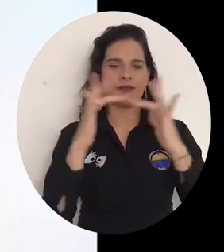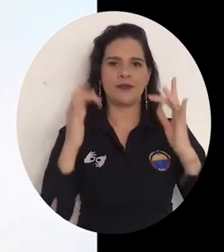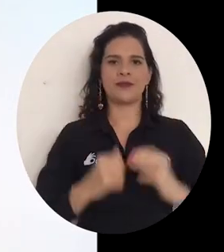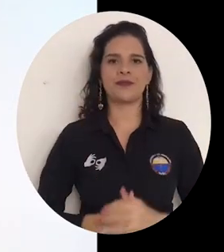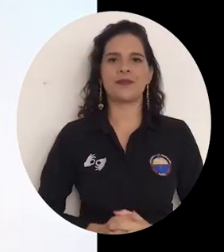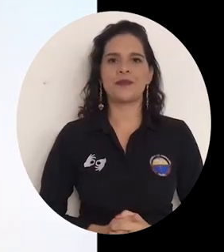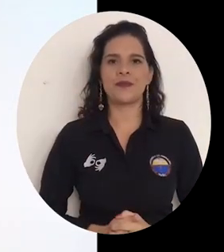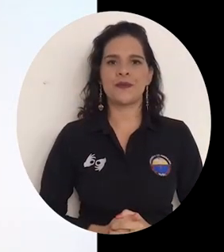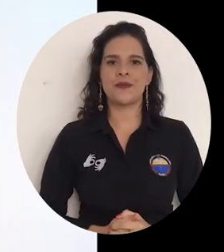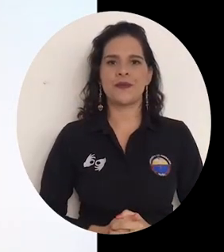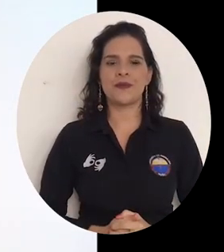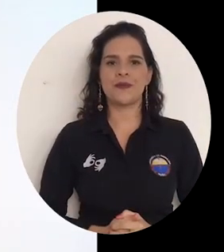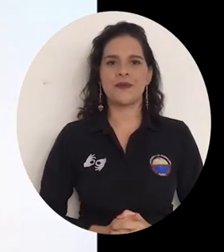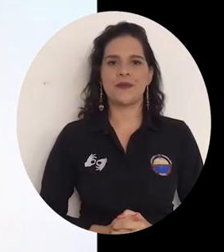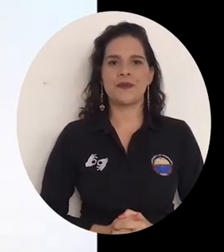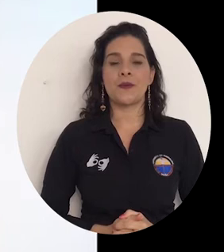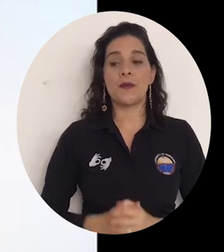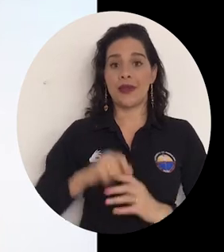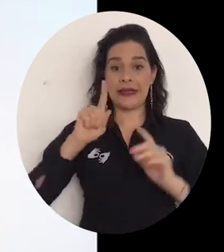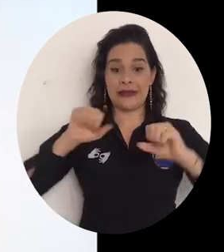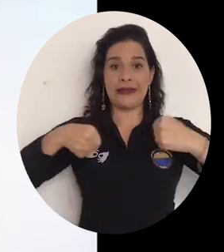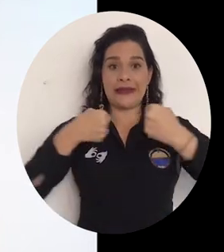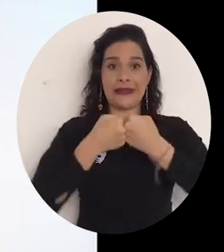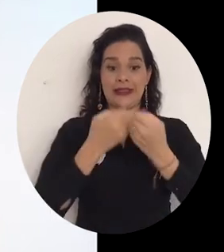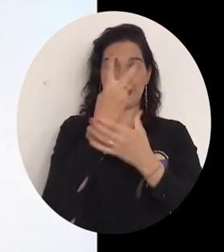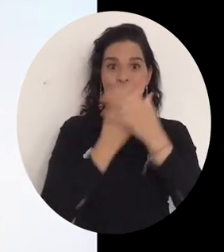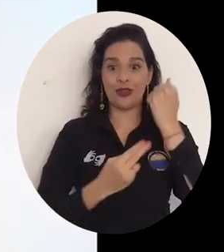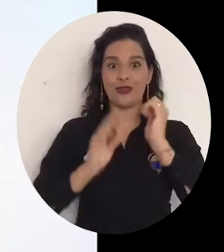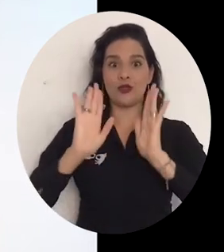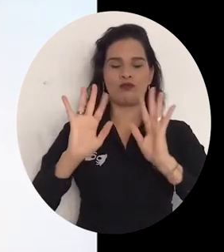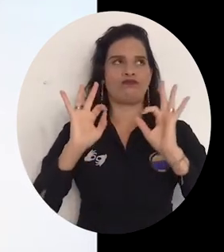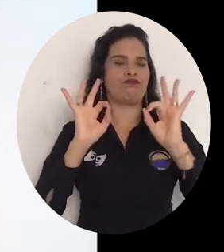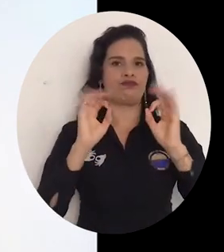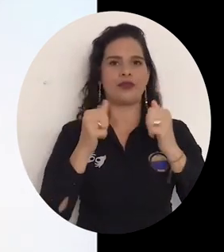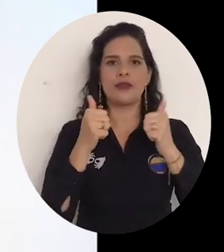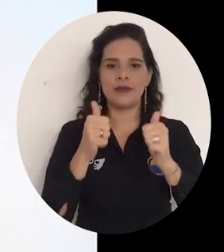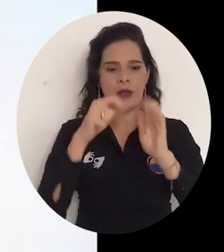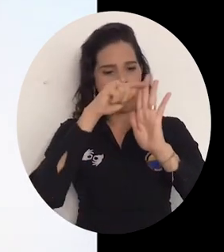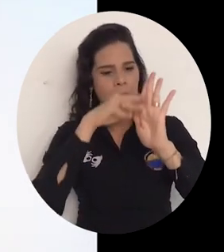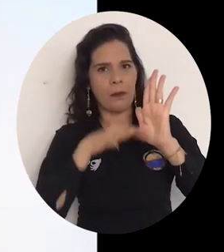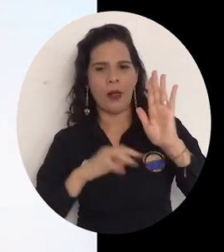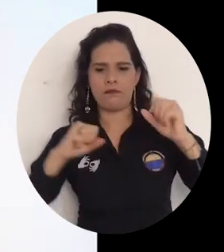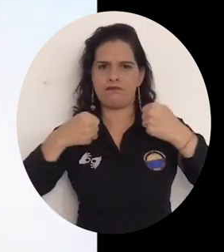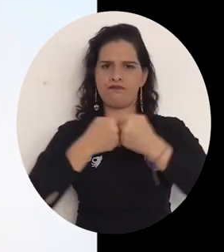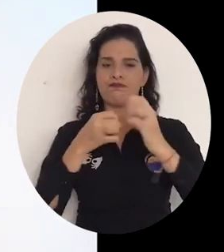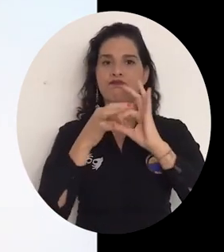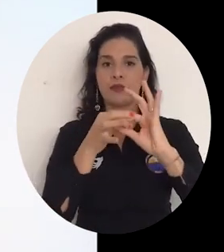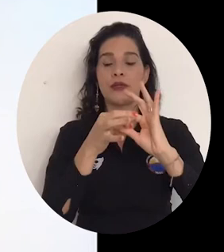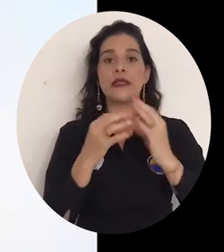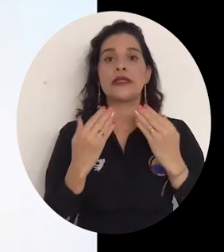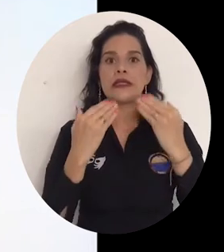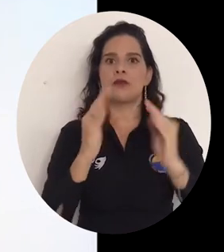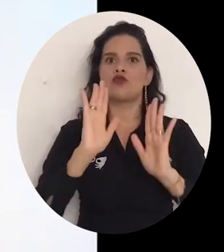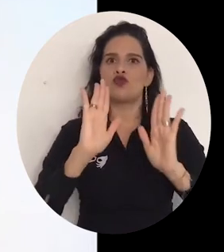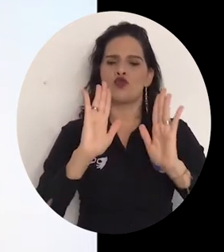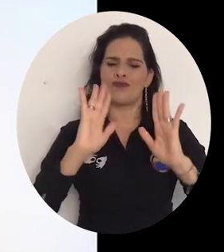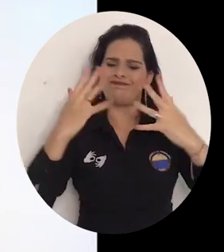to get to a double degree title both in Sapienza and in Maddalena is